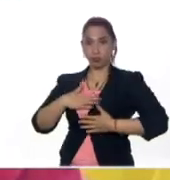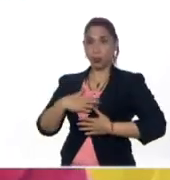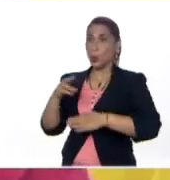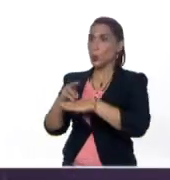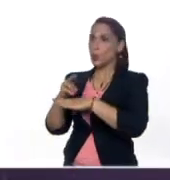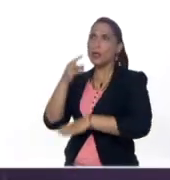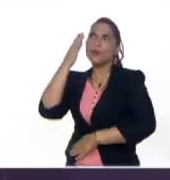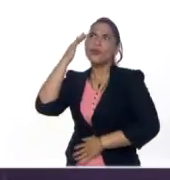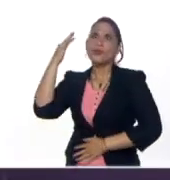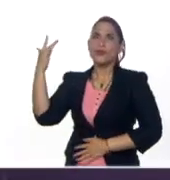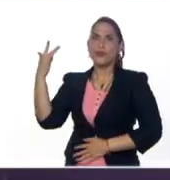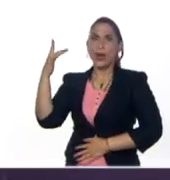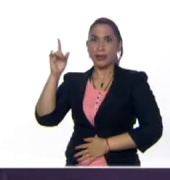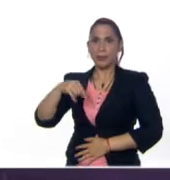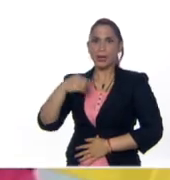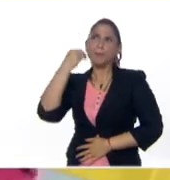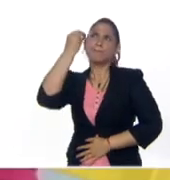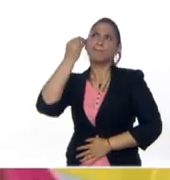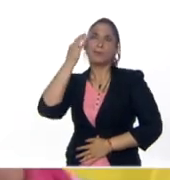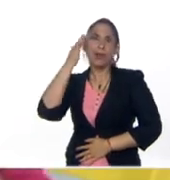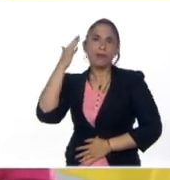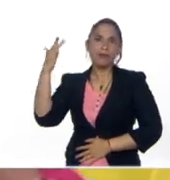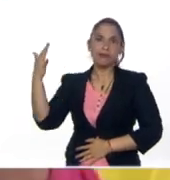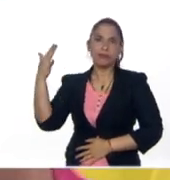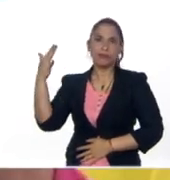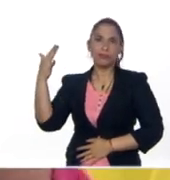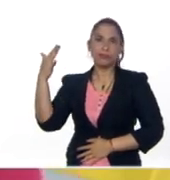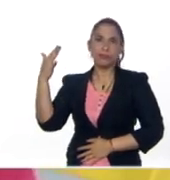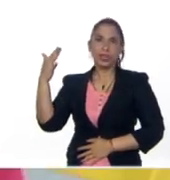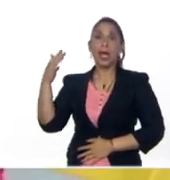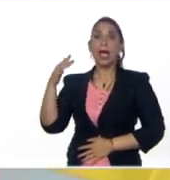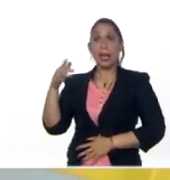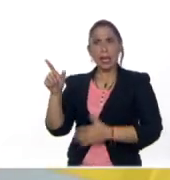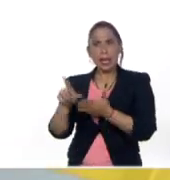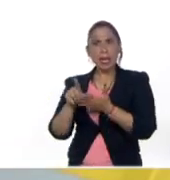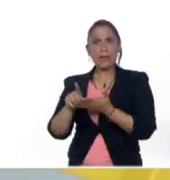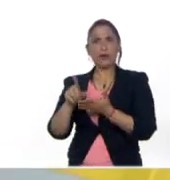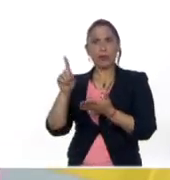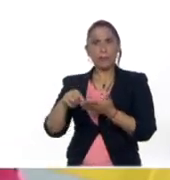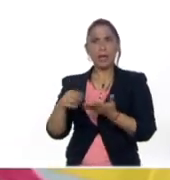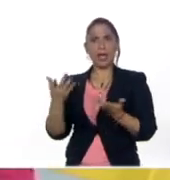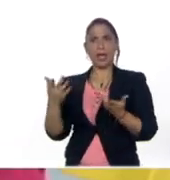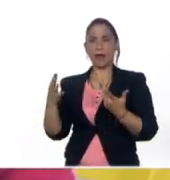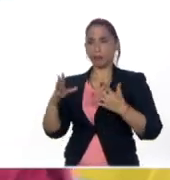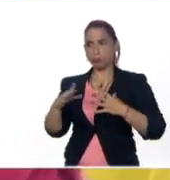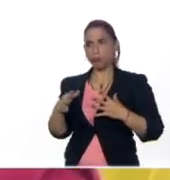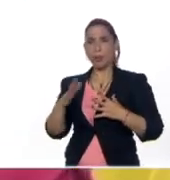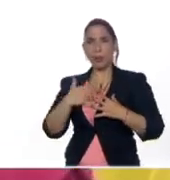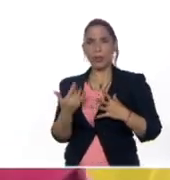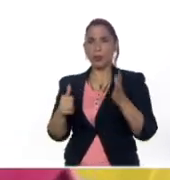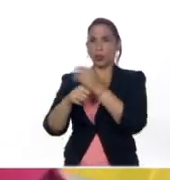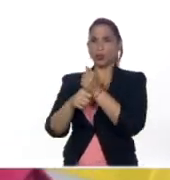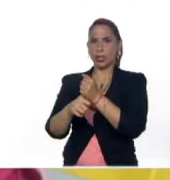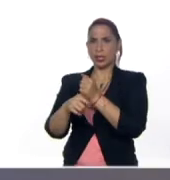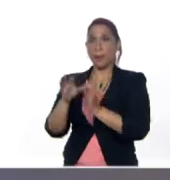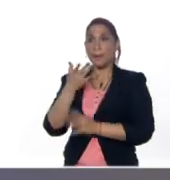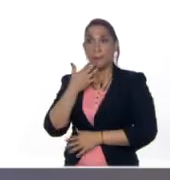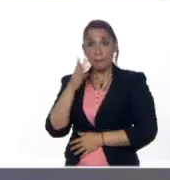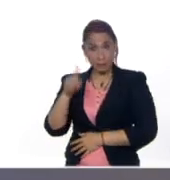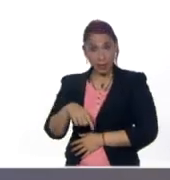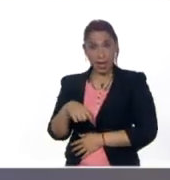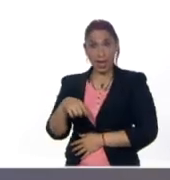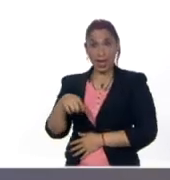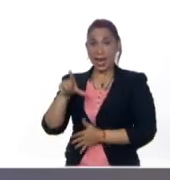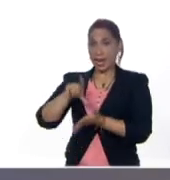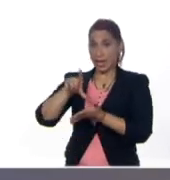usando la imaginación, poniendo a volar la imaginación con esos textos tan lindos, recreativos, que podemos conseguir. Fíjense, en los libros de la